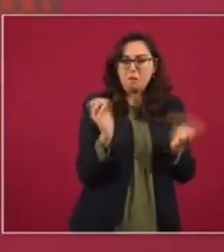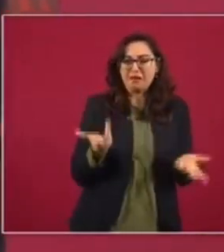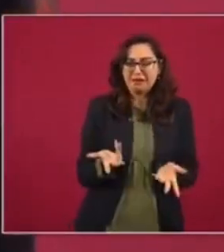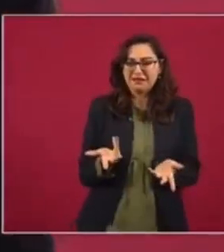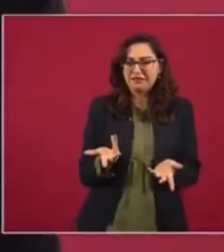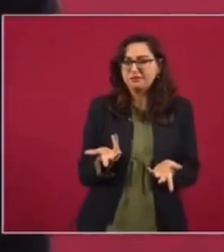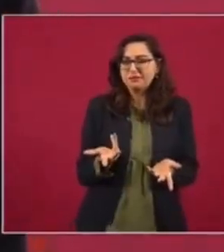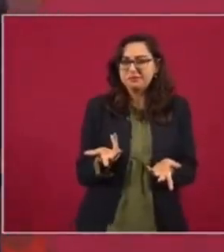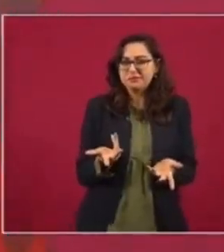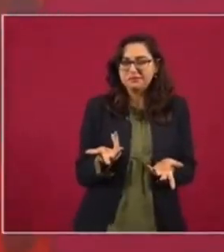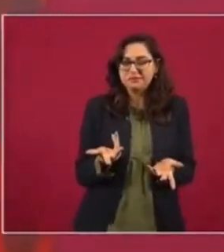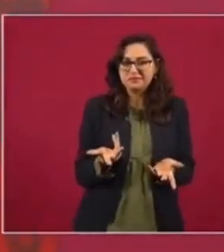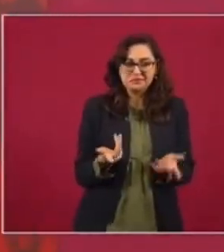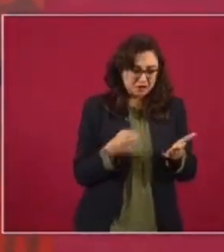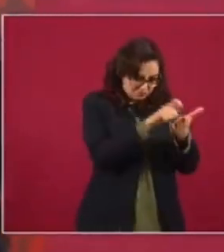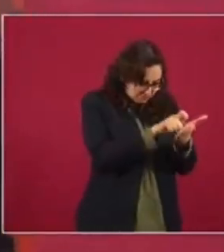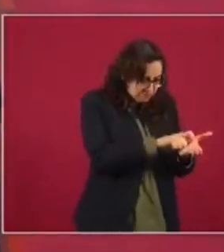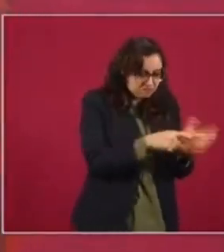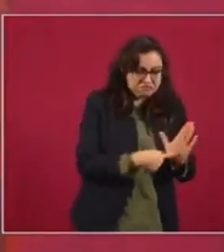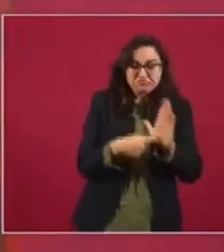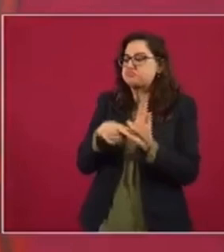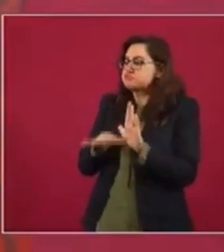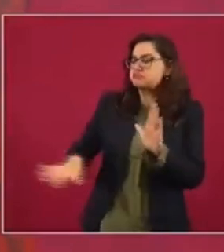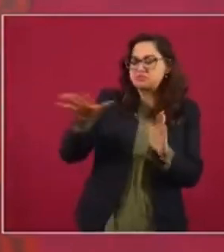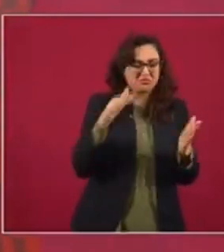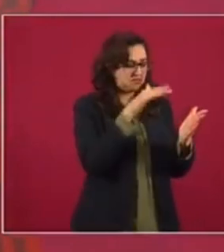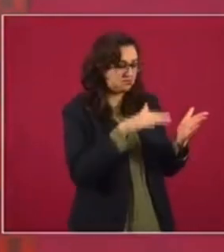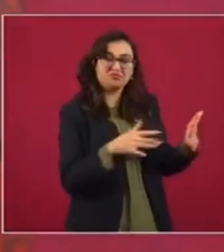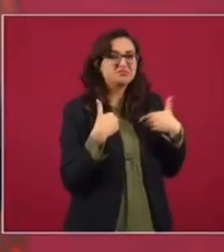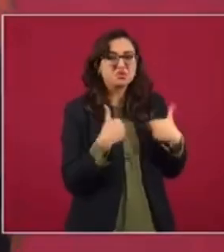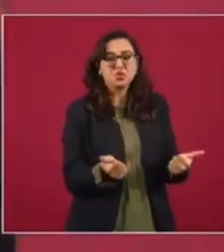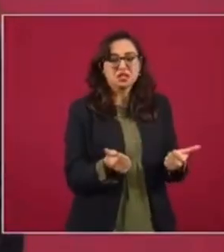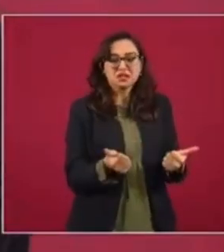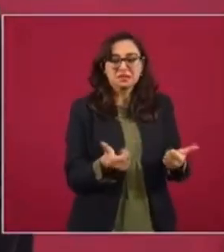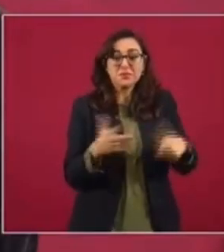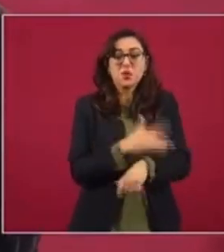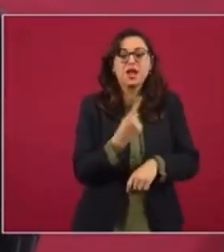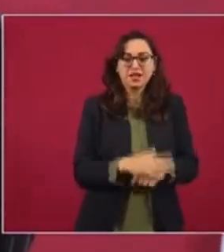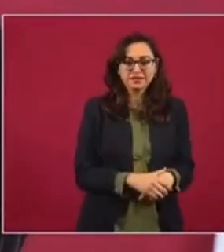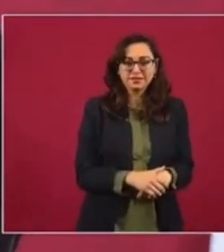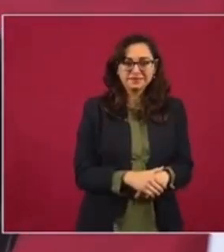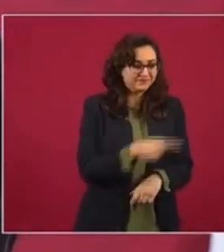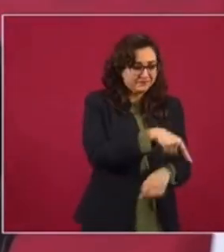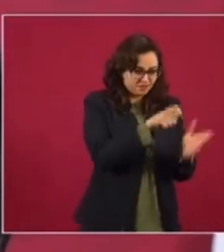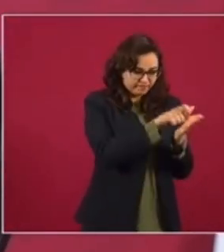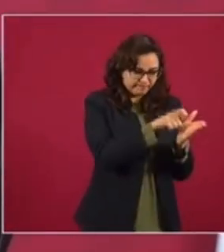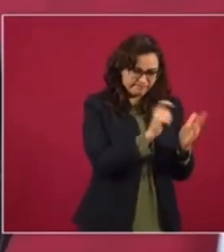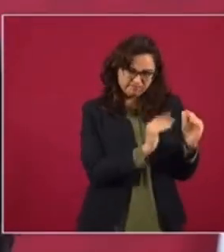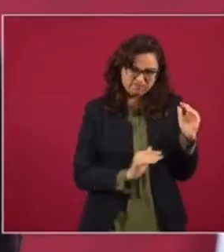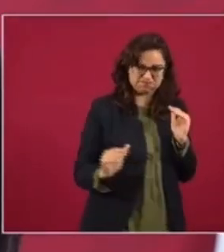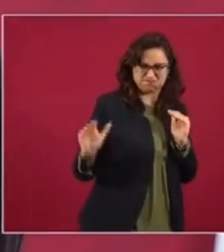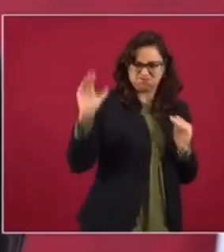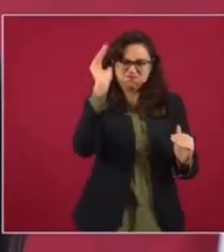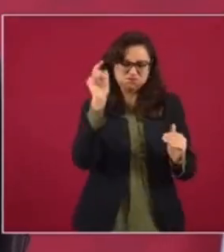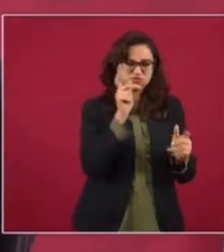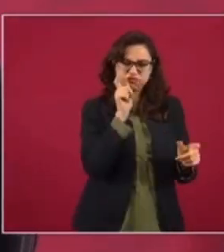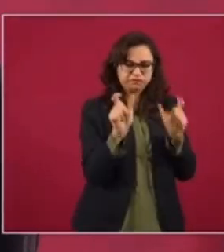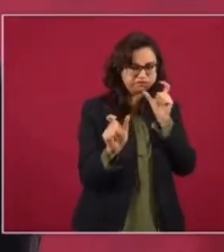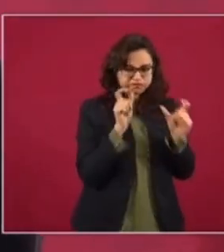pues no lo van a entender, la mayoría de la gente, como escriben. A veces dicen,